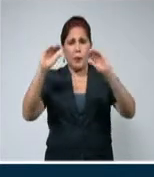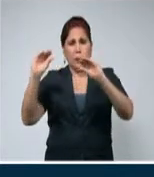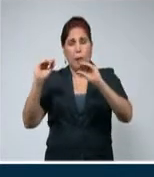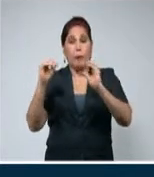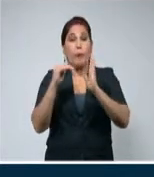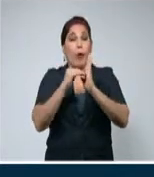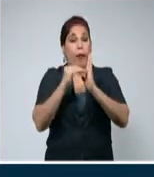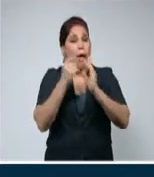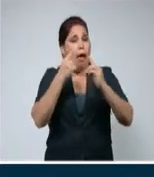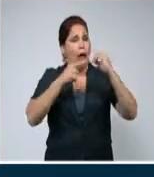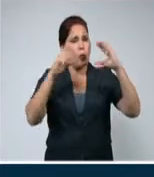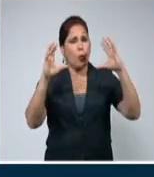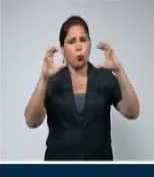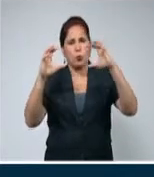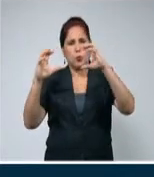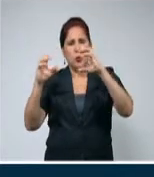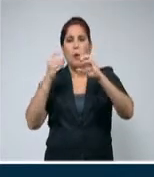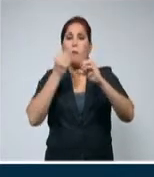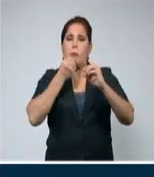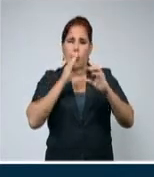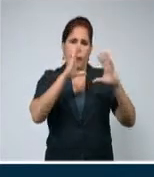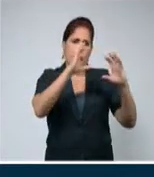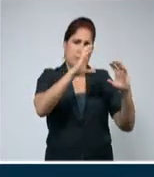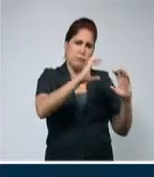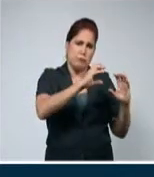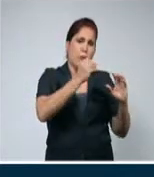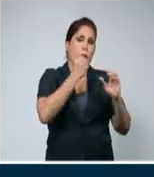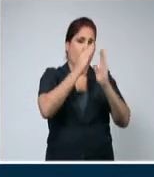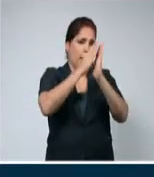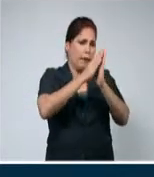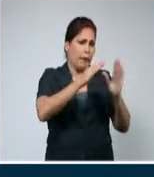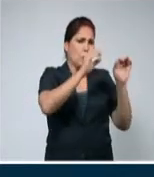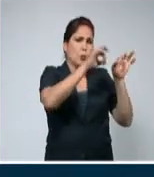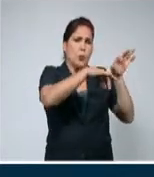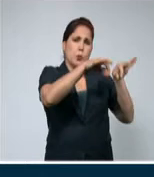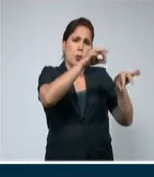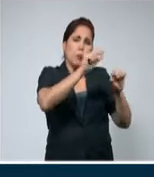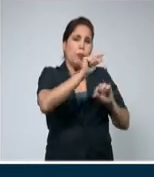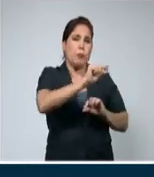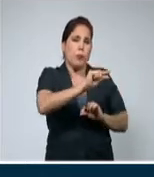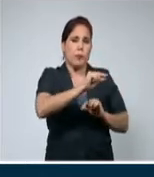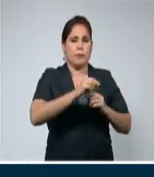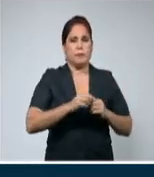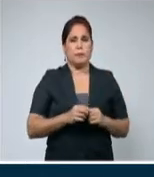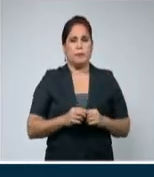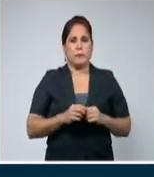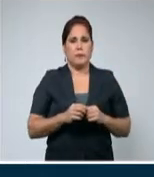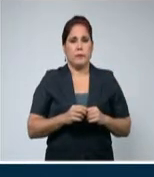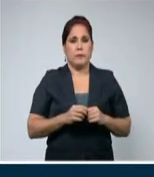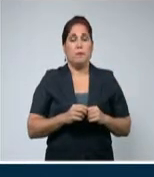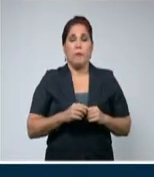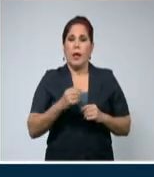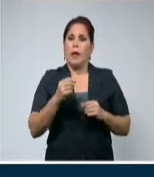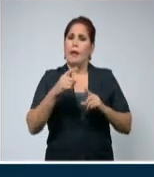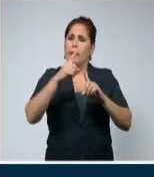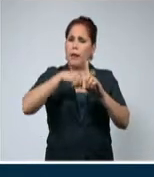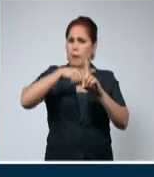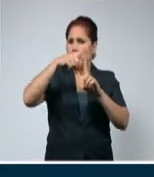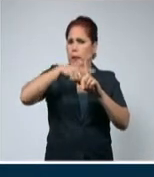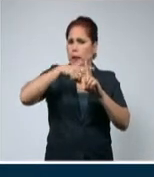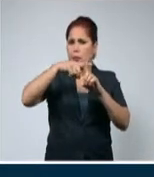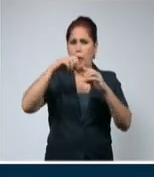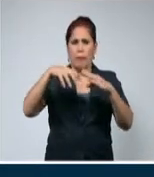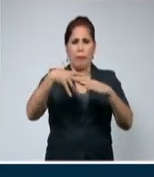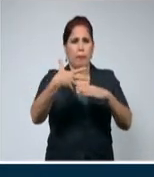solamente en algunas localidades con muy escasas precipitaciones. Va a continuar muy baja la probabilidad de lluvias para las próximas jornadas. Tendremos temperaturas durante la